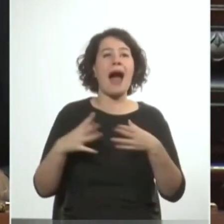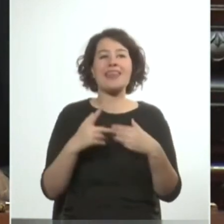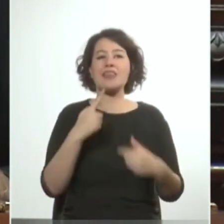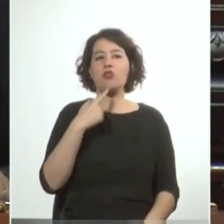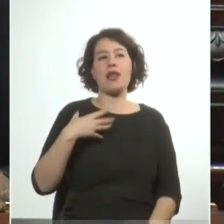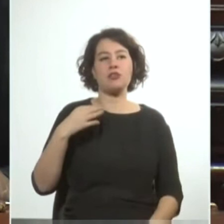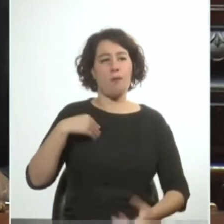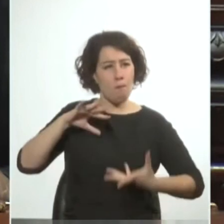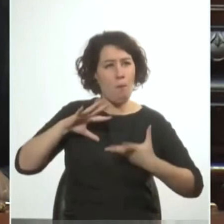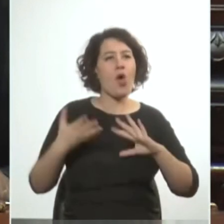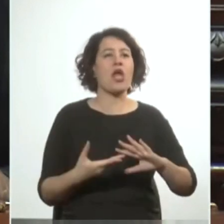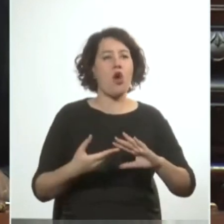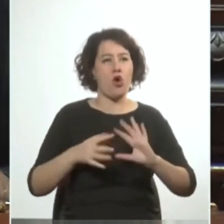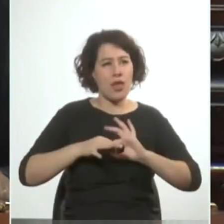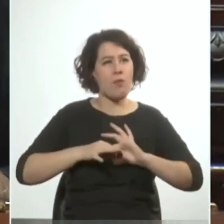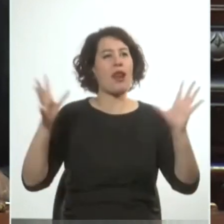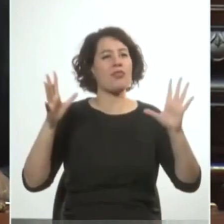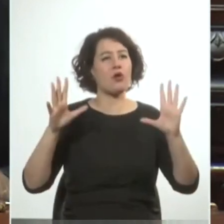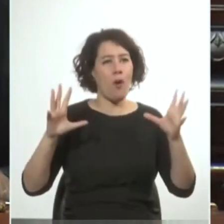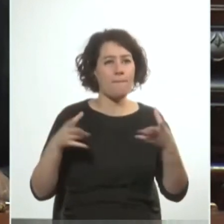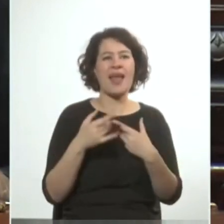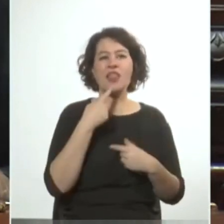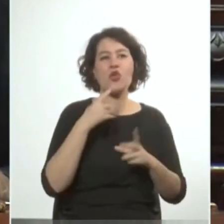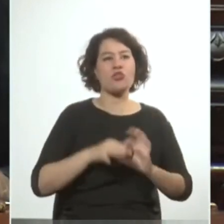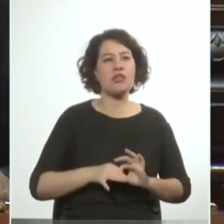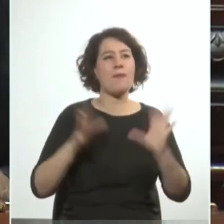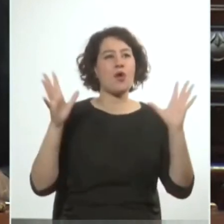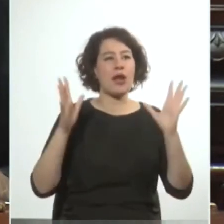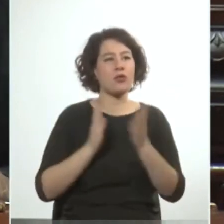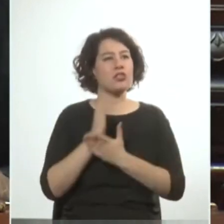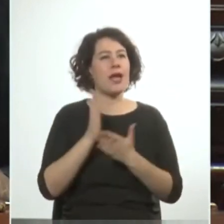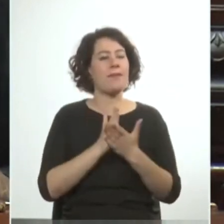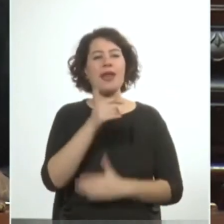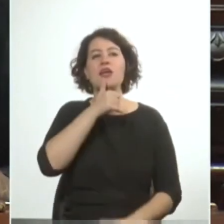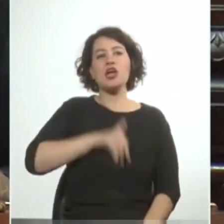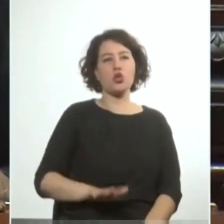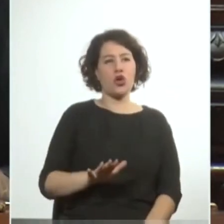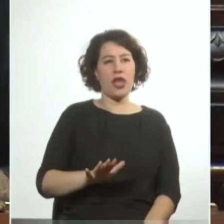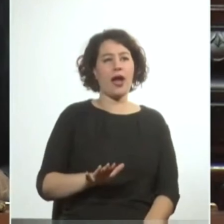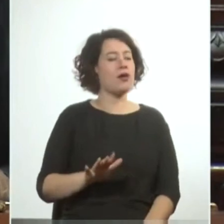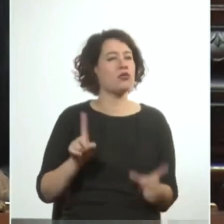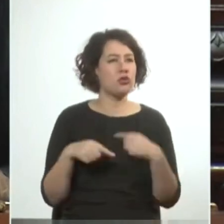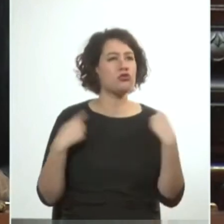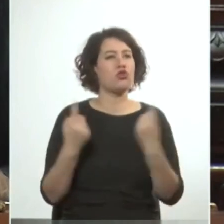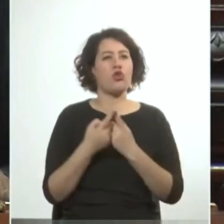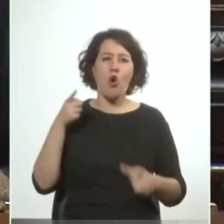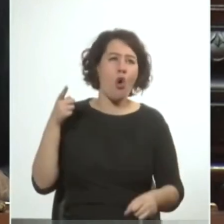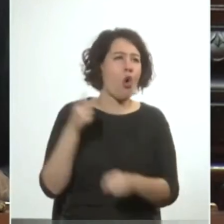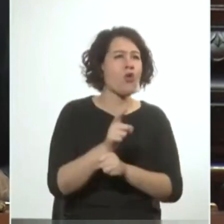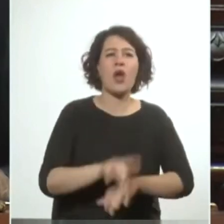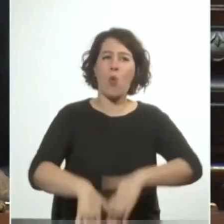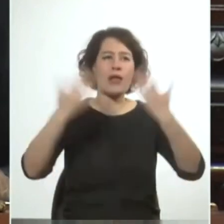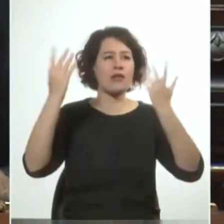modelos democráticos partidos democráticos y siempre en la historia hemos condenado todo